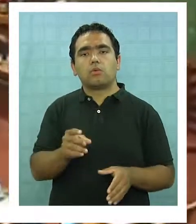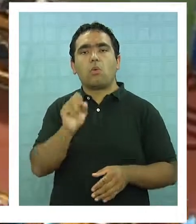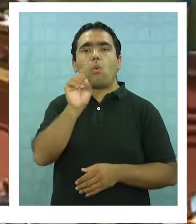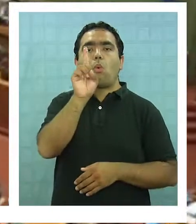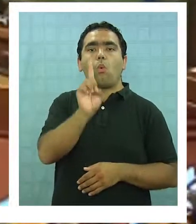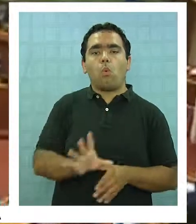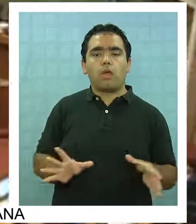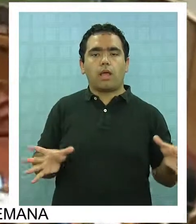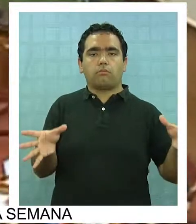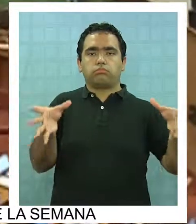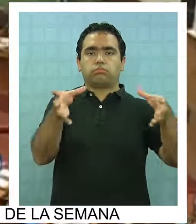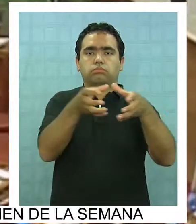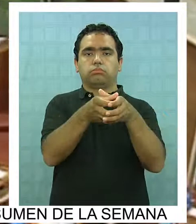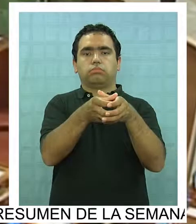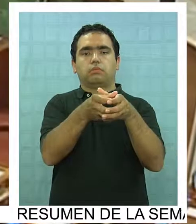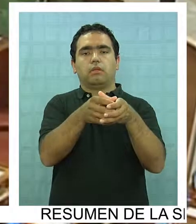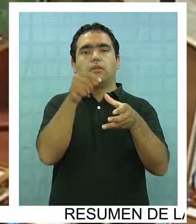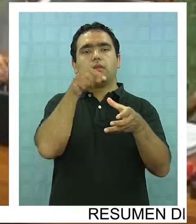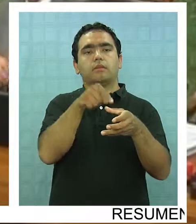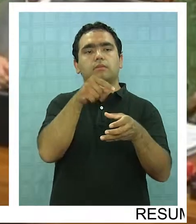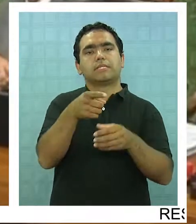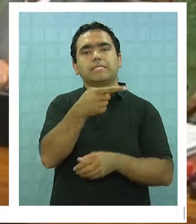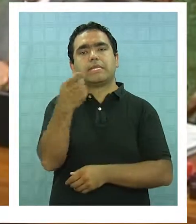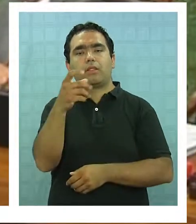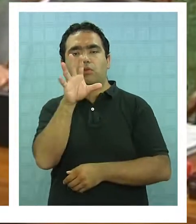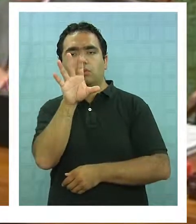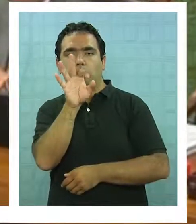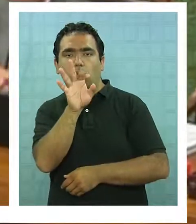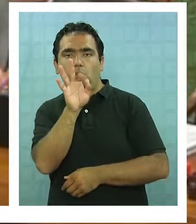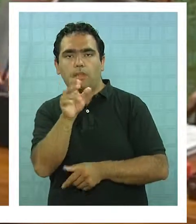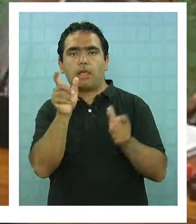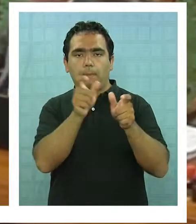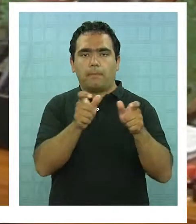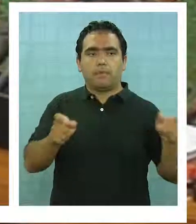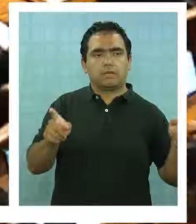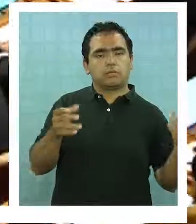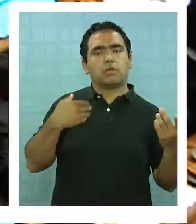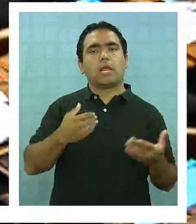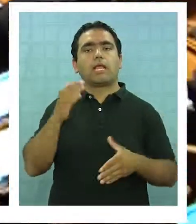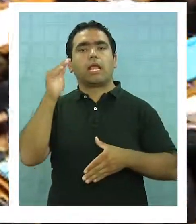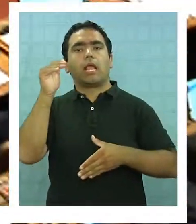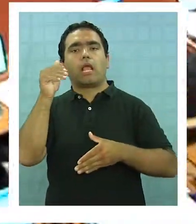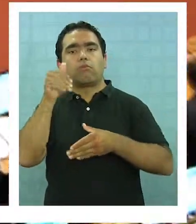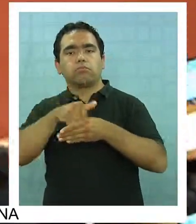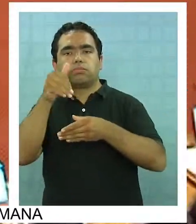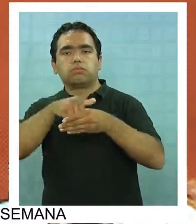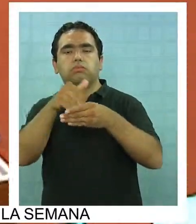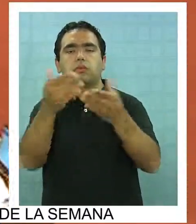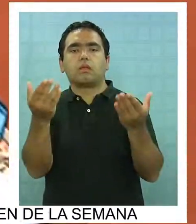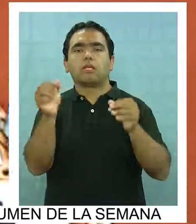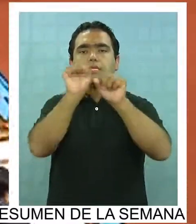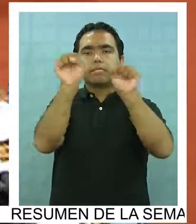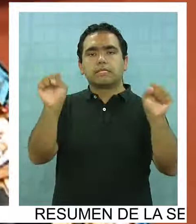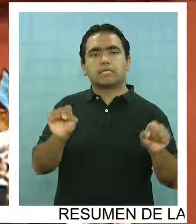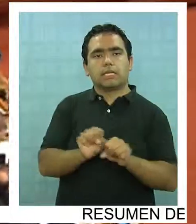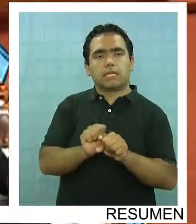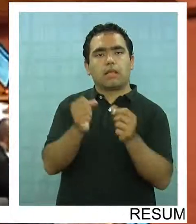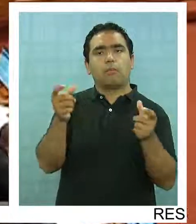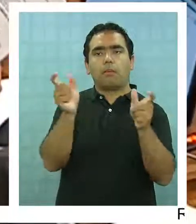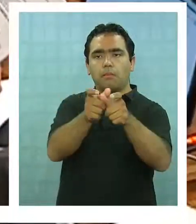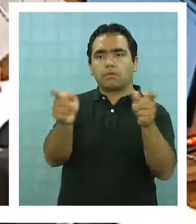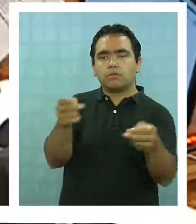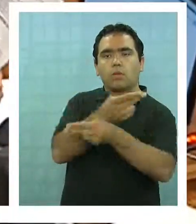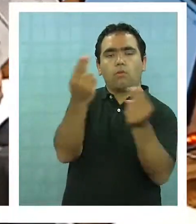Asamblea Nacional Unicameral integrada por al menos 150 miembros elegidos directamente a través de un sistema electoral